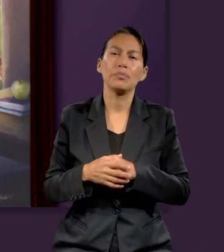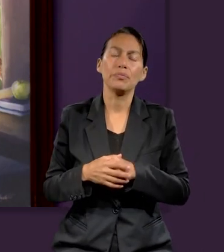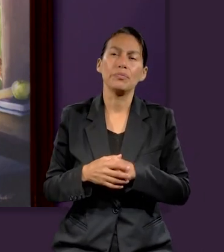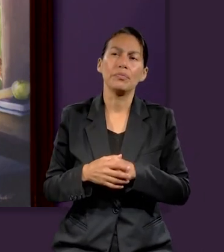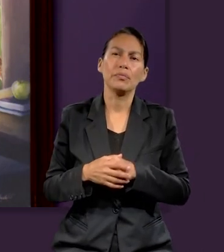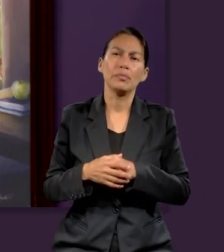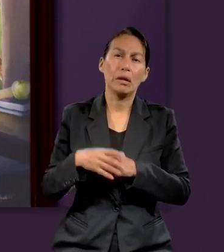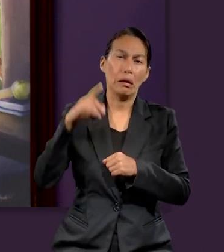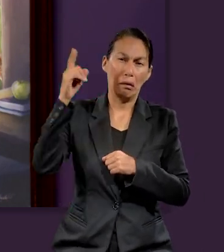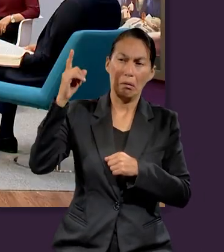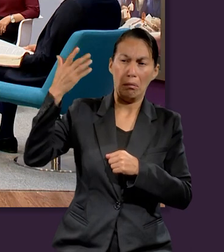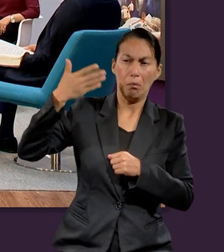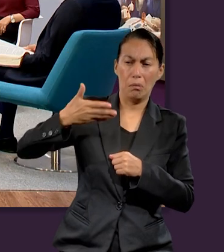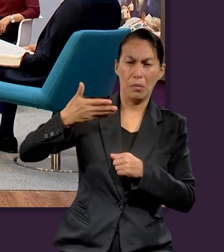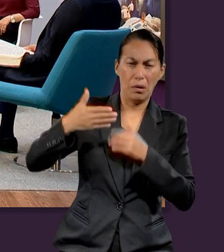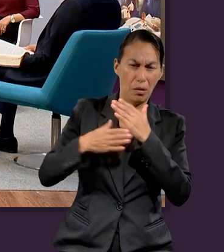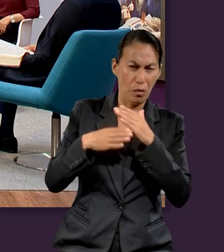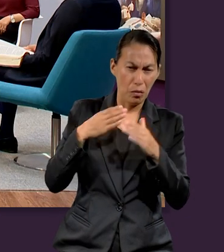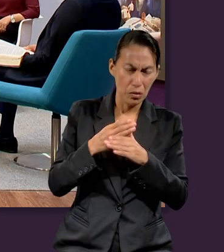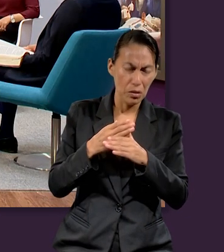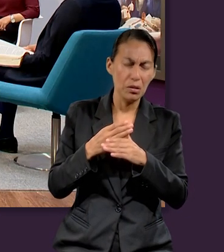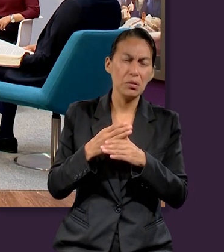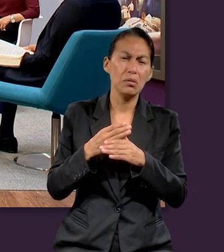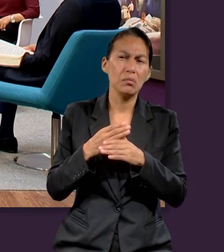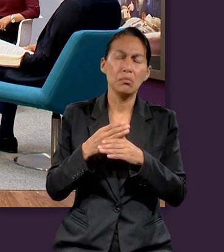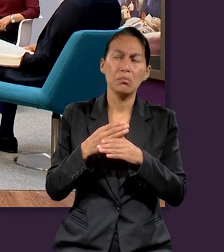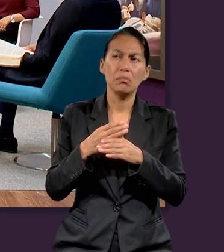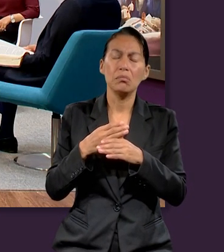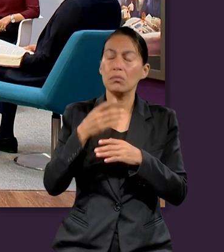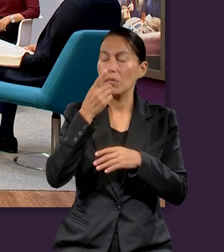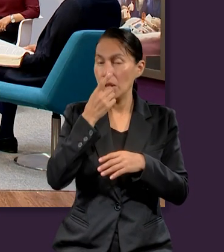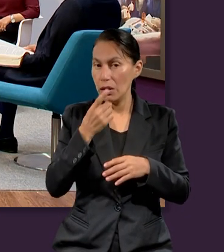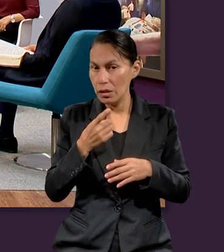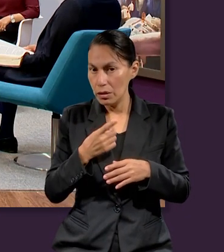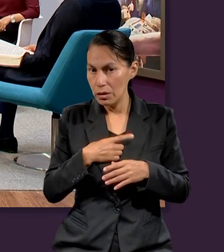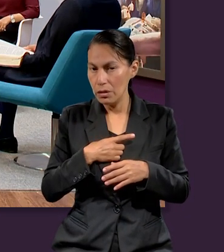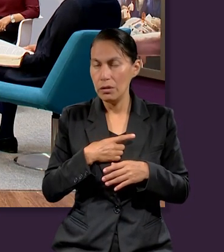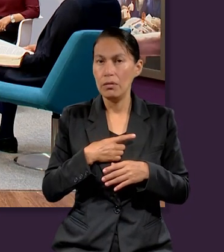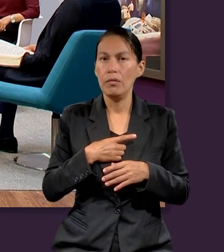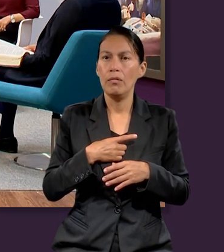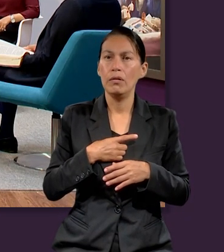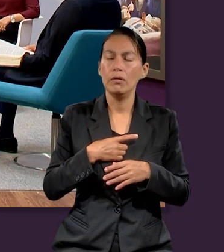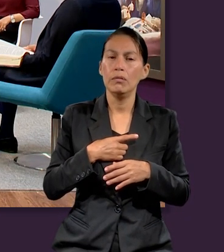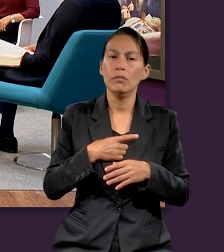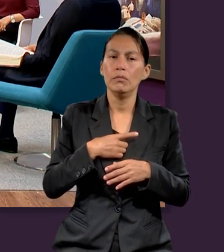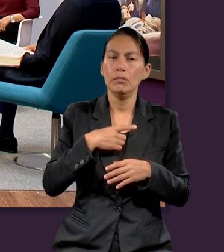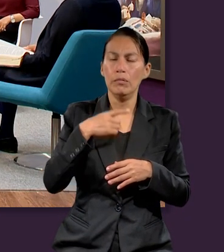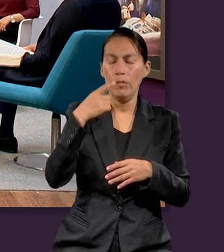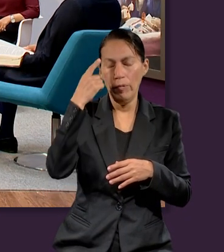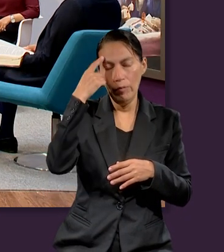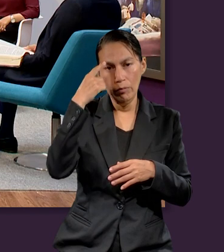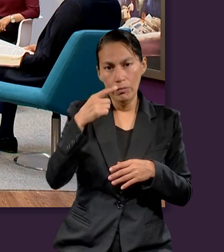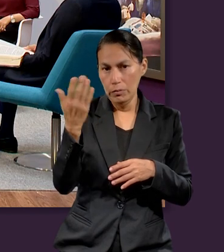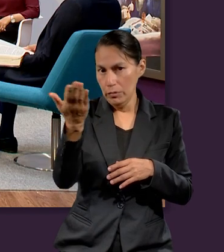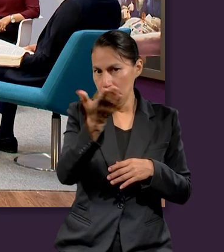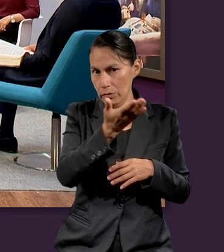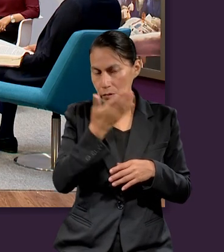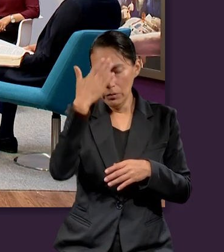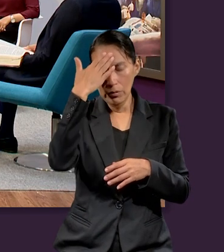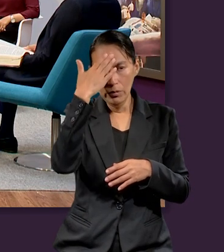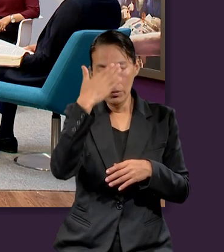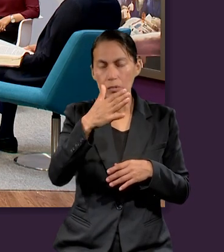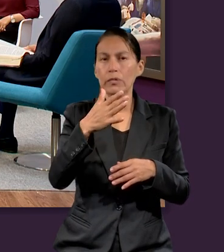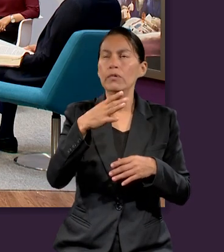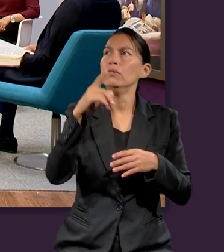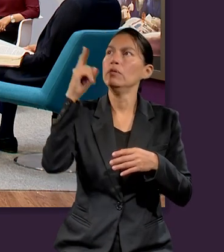Dios nos pide que hagamos. ¿Por qué? Porque Él es el dueño. Pero no solamente nos está pidiendo cosas, sino también